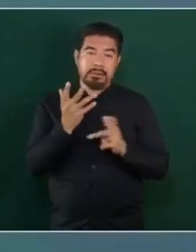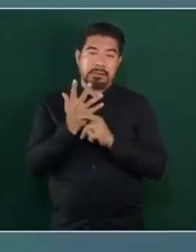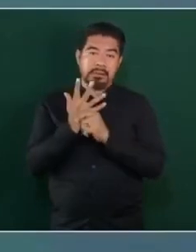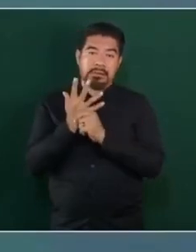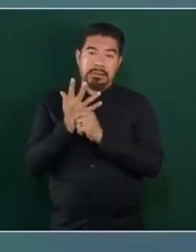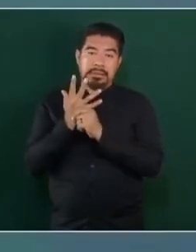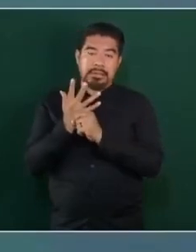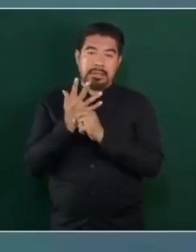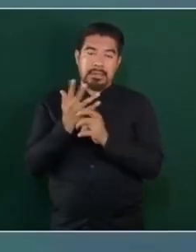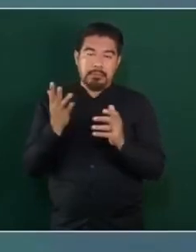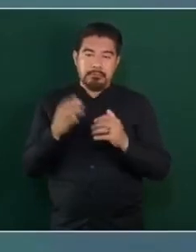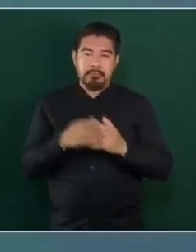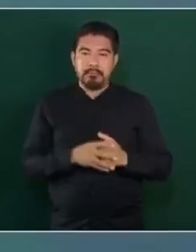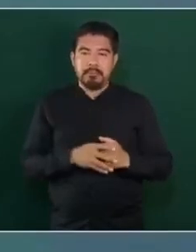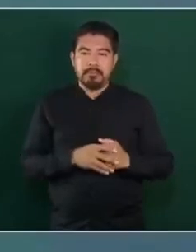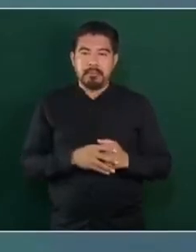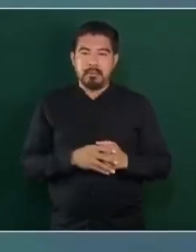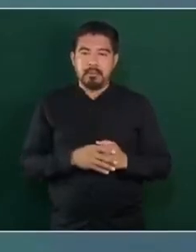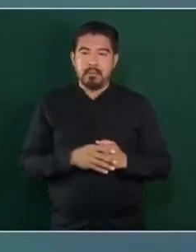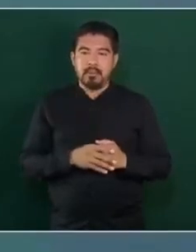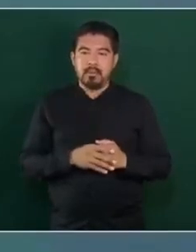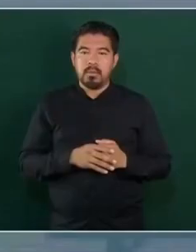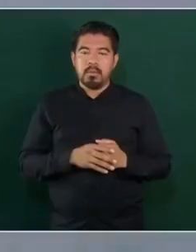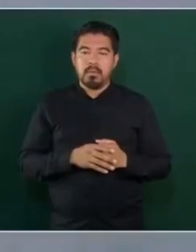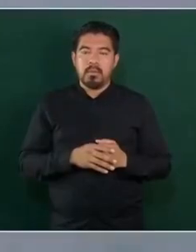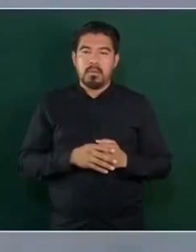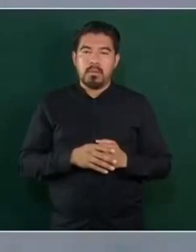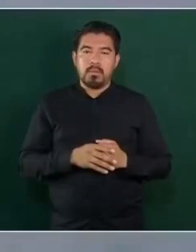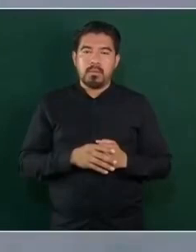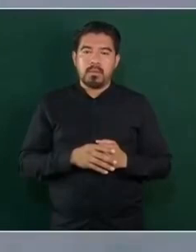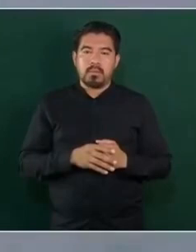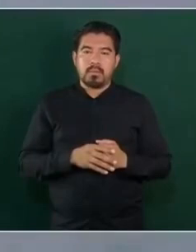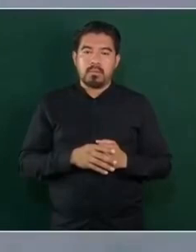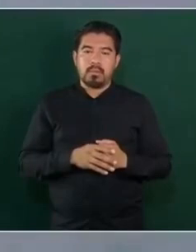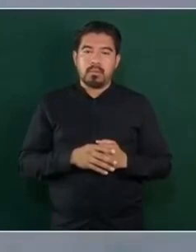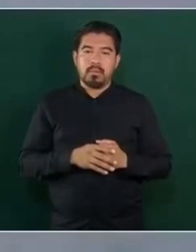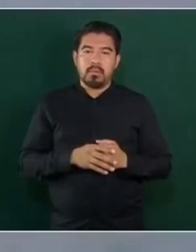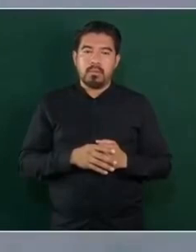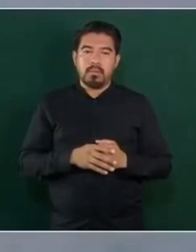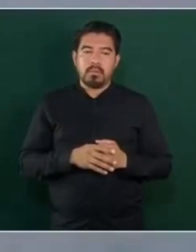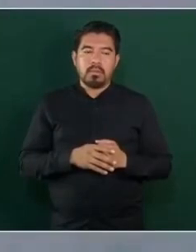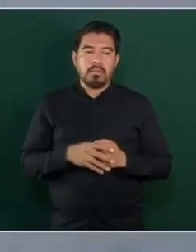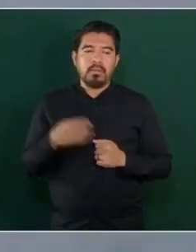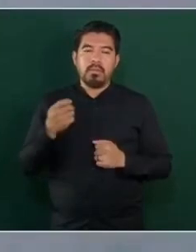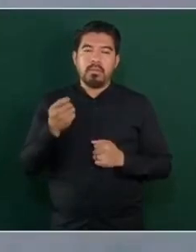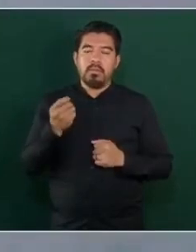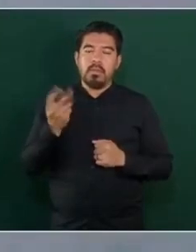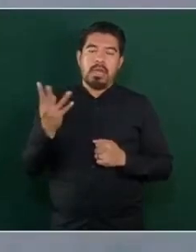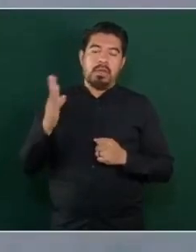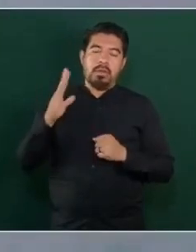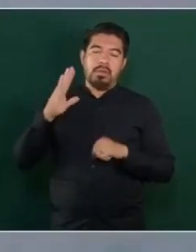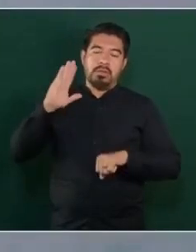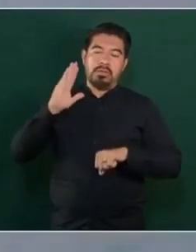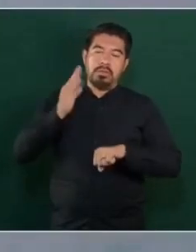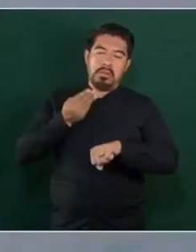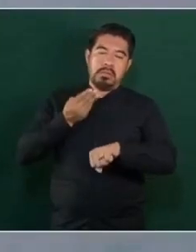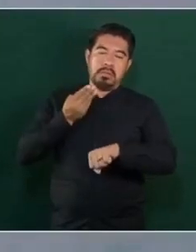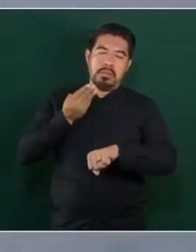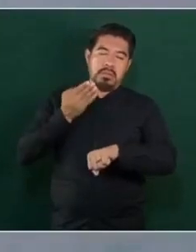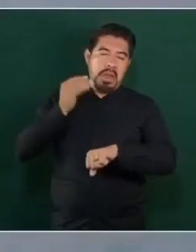mayores y